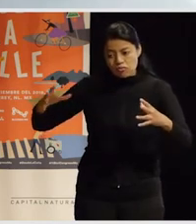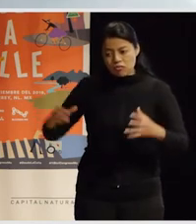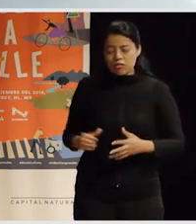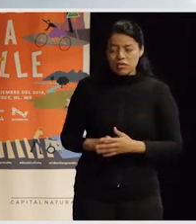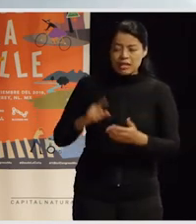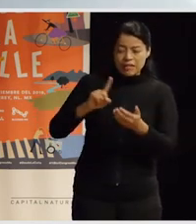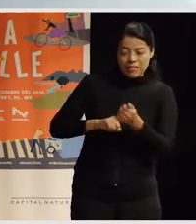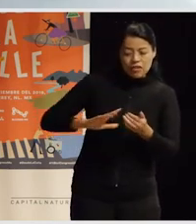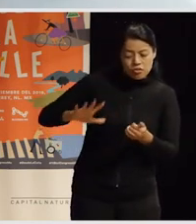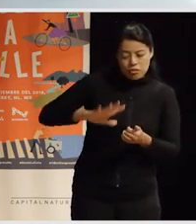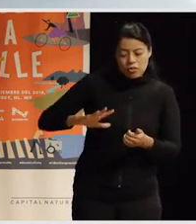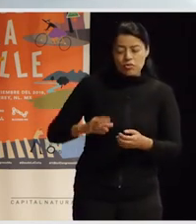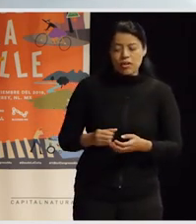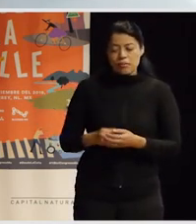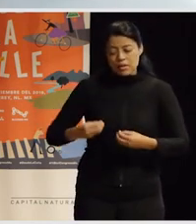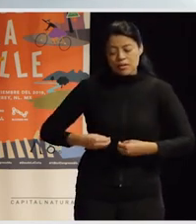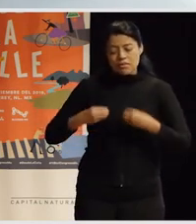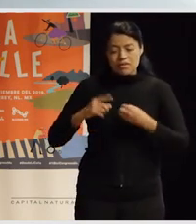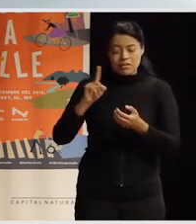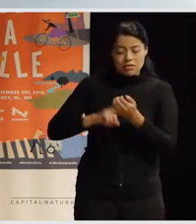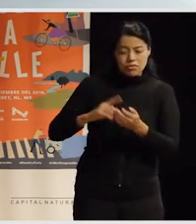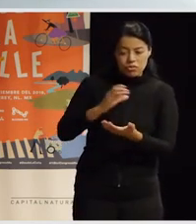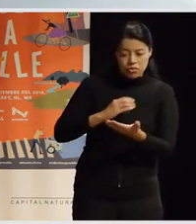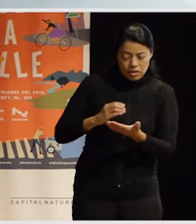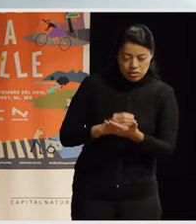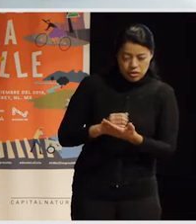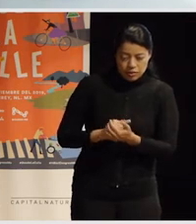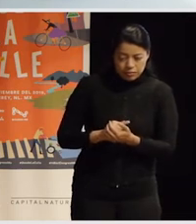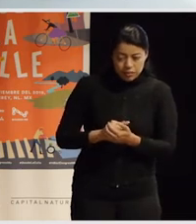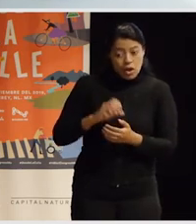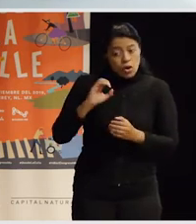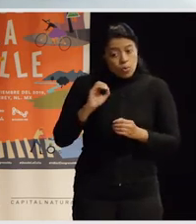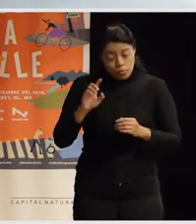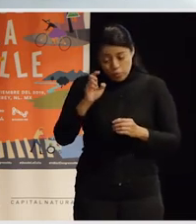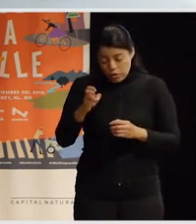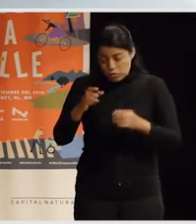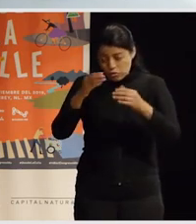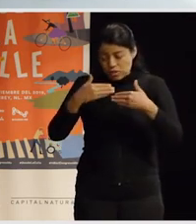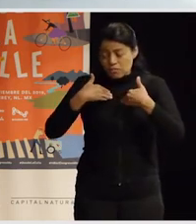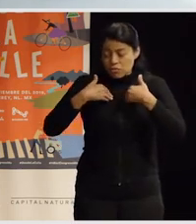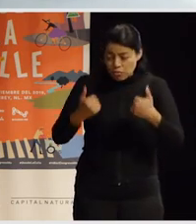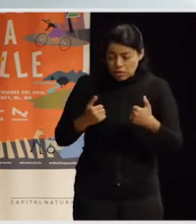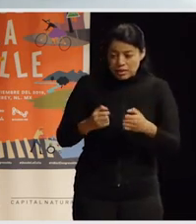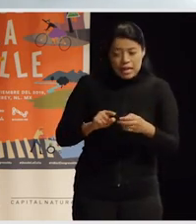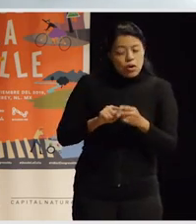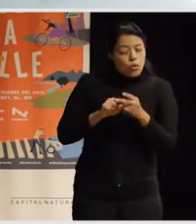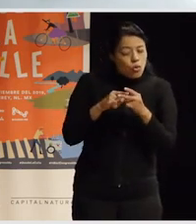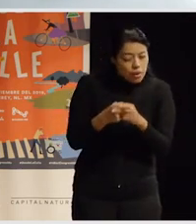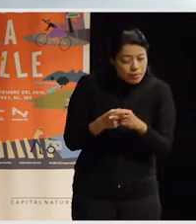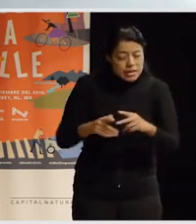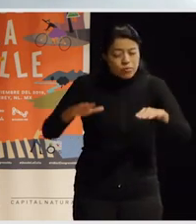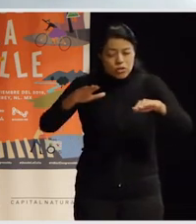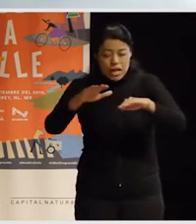población mundial vivirá en ciudades. Entonces, nosotros entendemos que o empezamos a refundar las